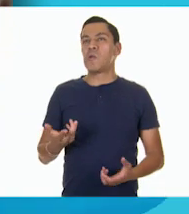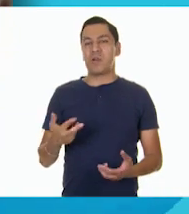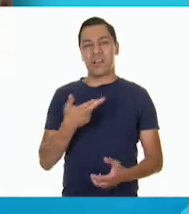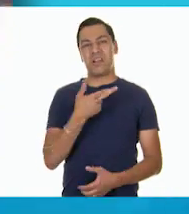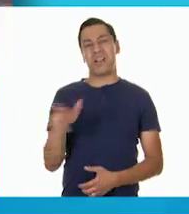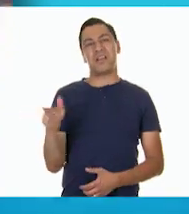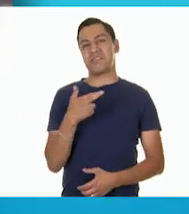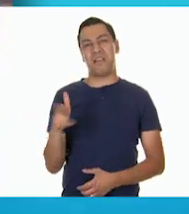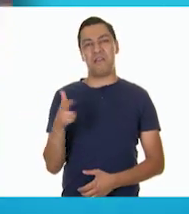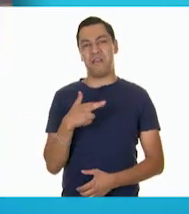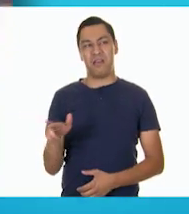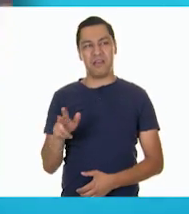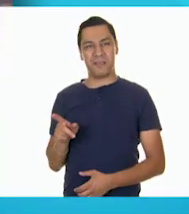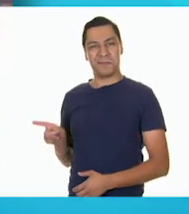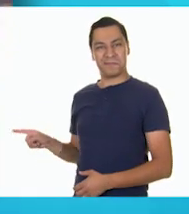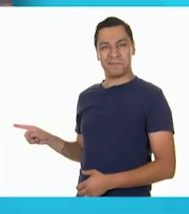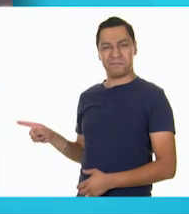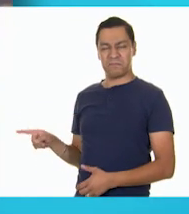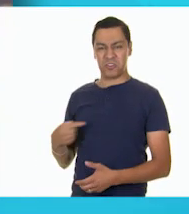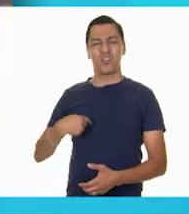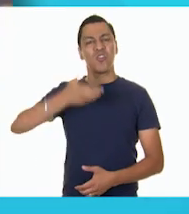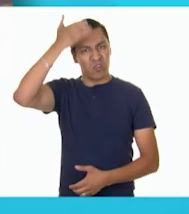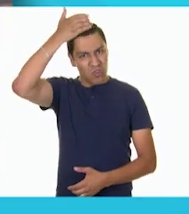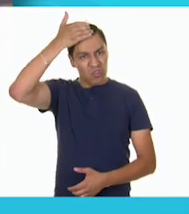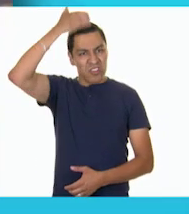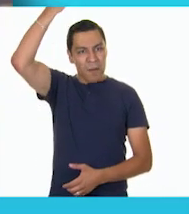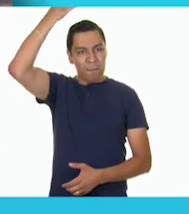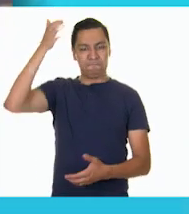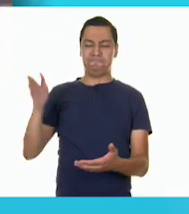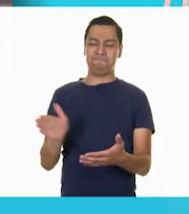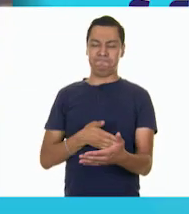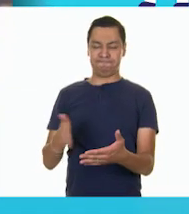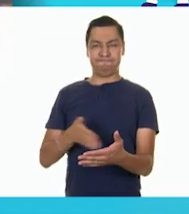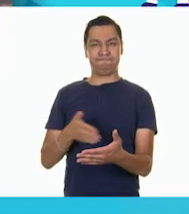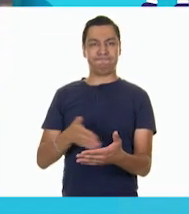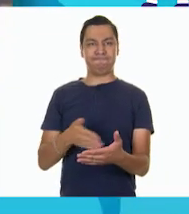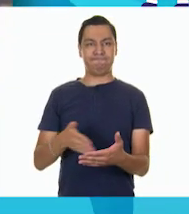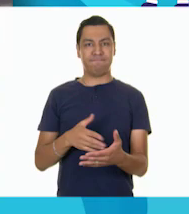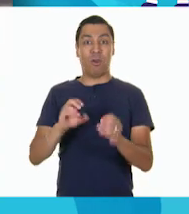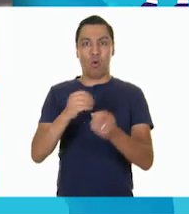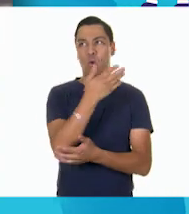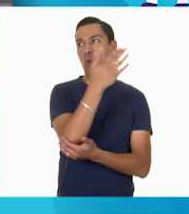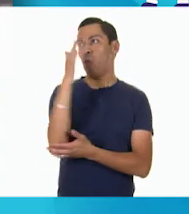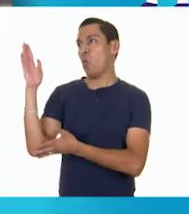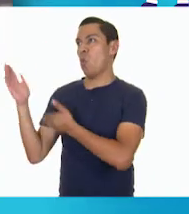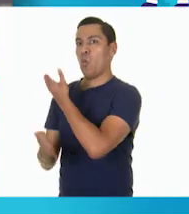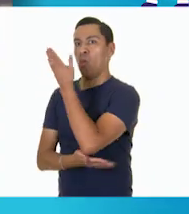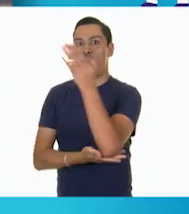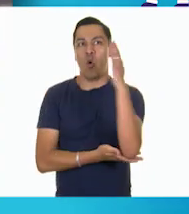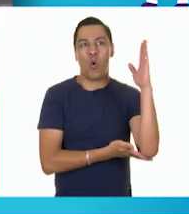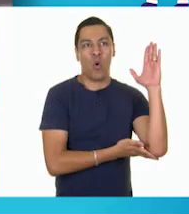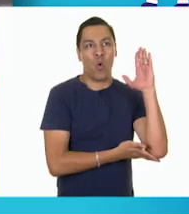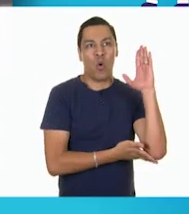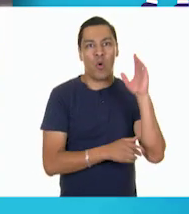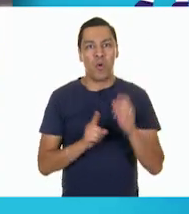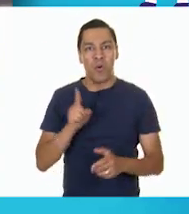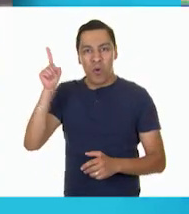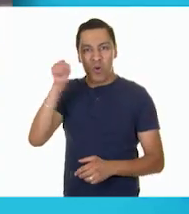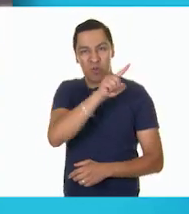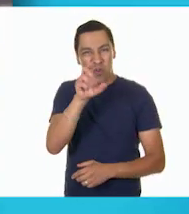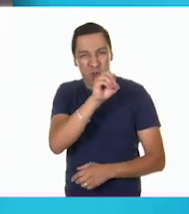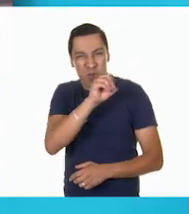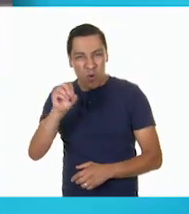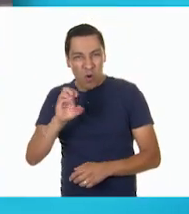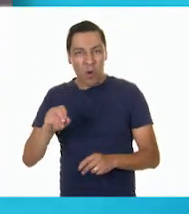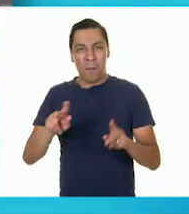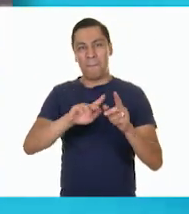restaurante e imaginarte que estás trabajando en un restaurante. Puedes imaginarte que estás en el bosque y hacer actividades en el bosque. Puedes imaginarte que estás